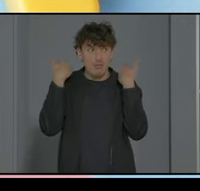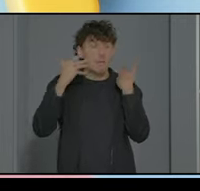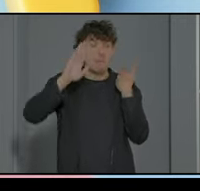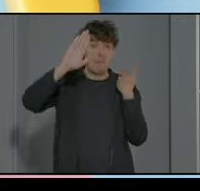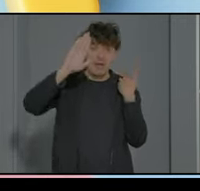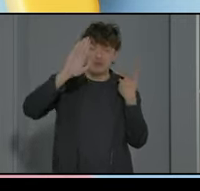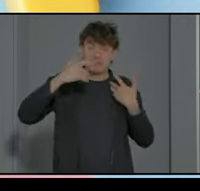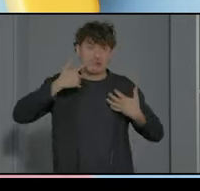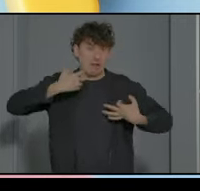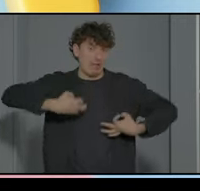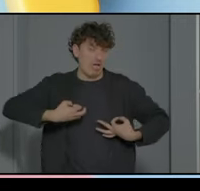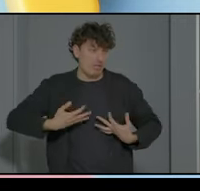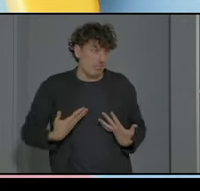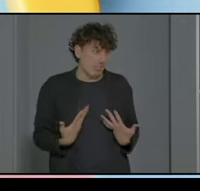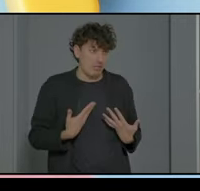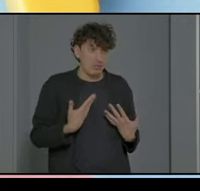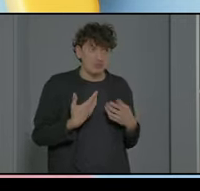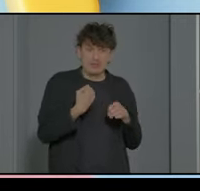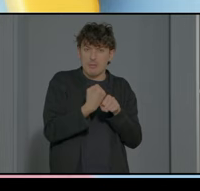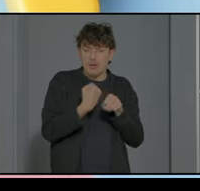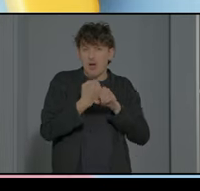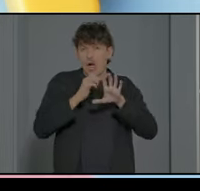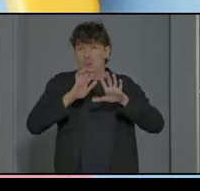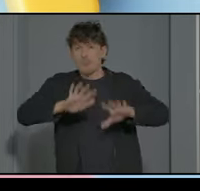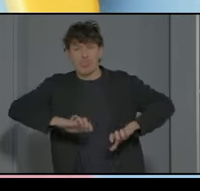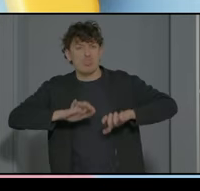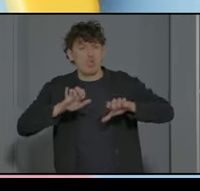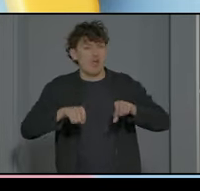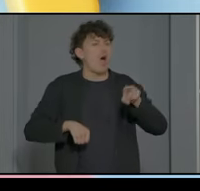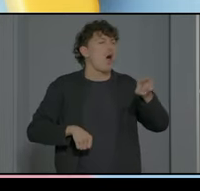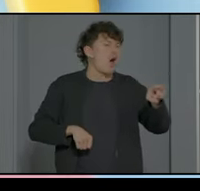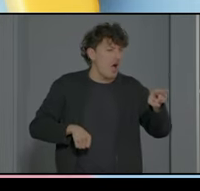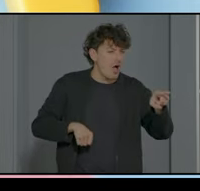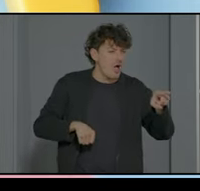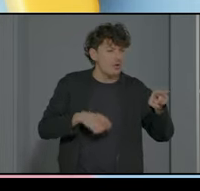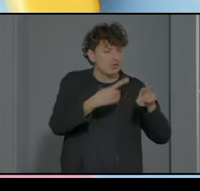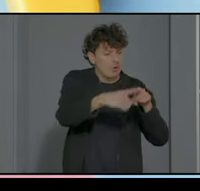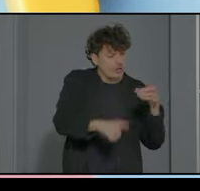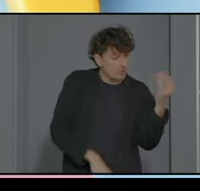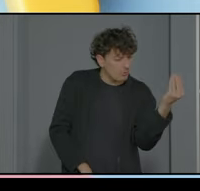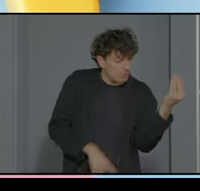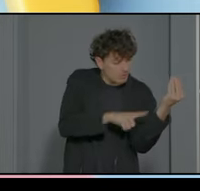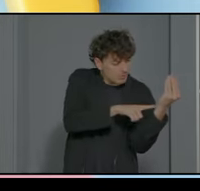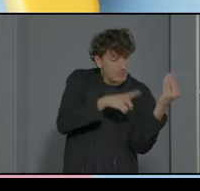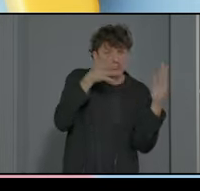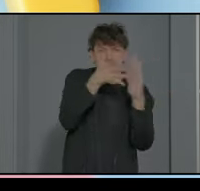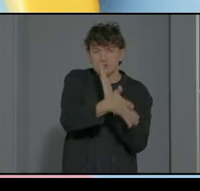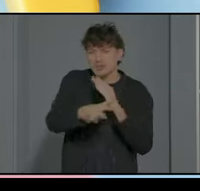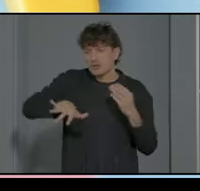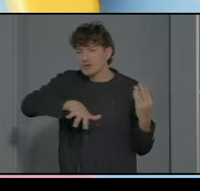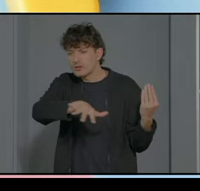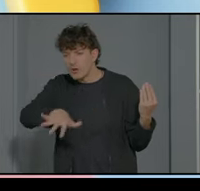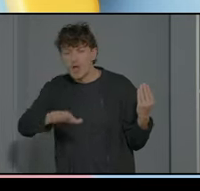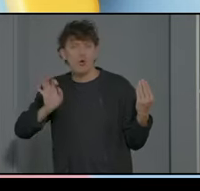realidad es un trabajo de asociación de aprendizaje por asociación este objeto lo asocio a este lugar o a esta